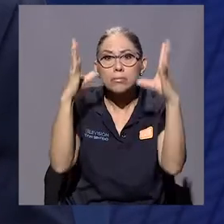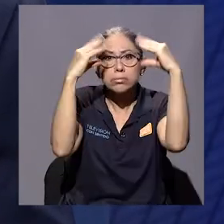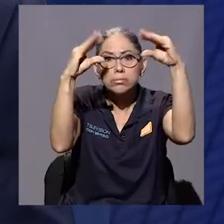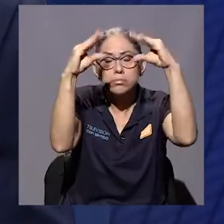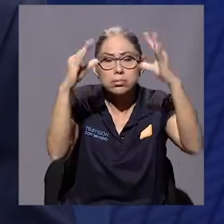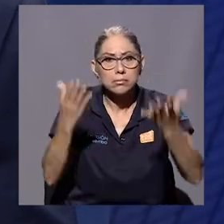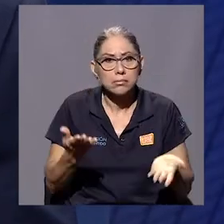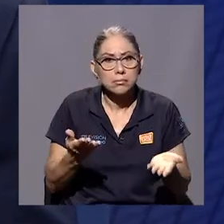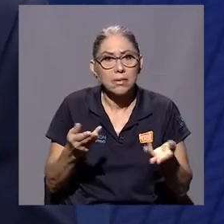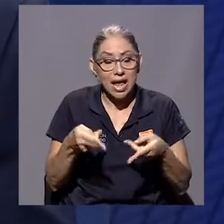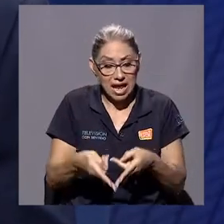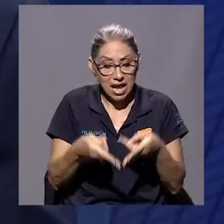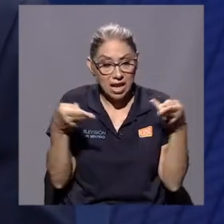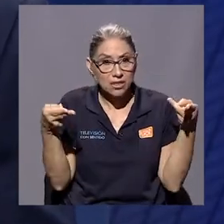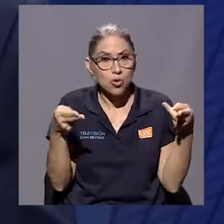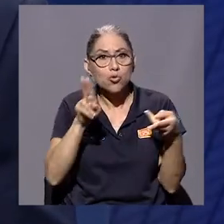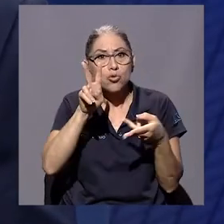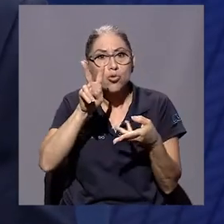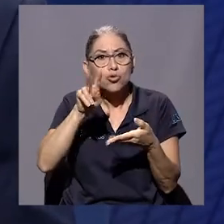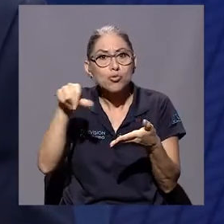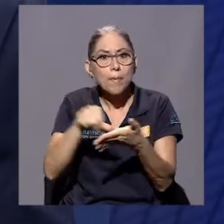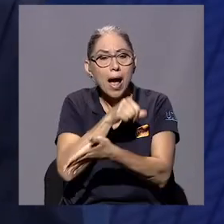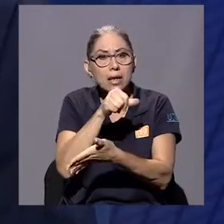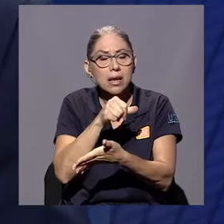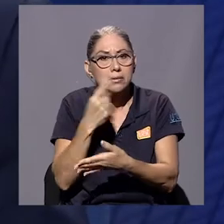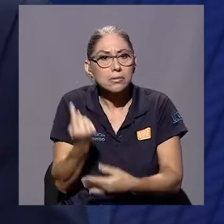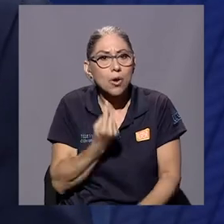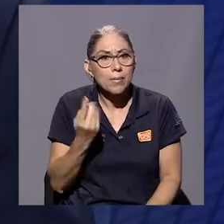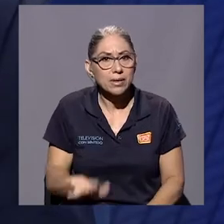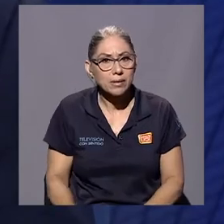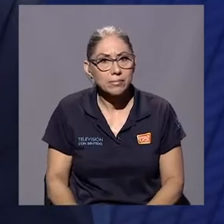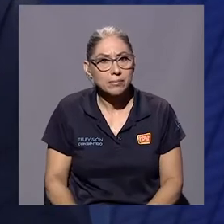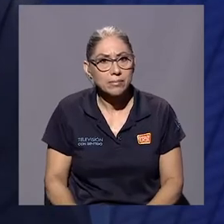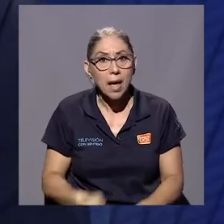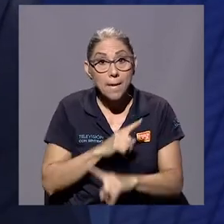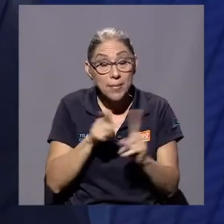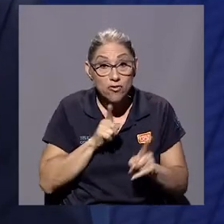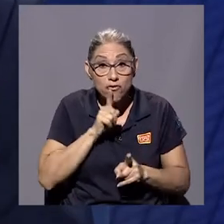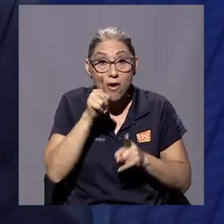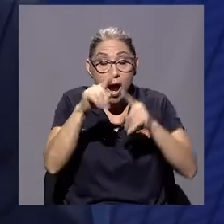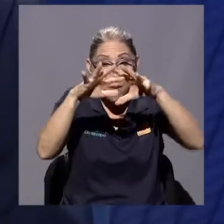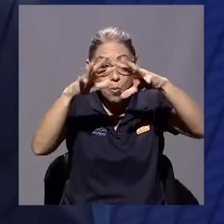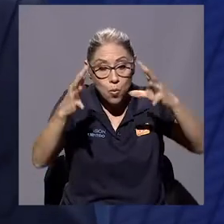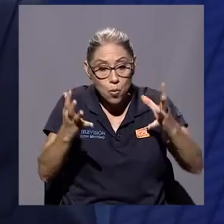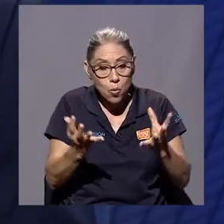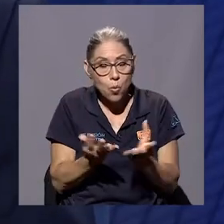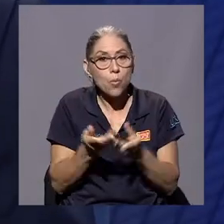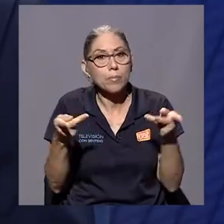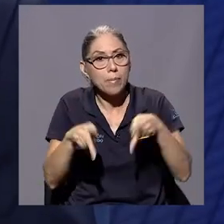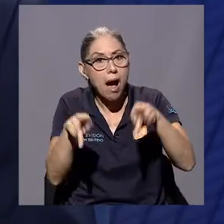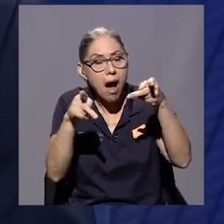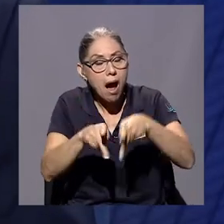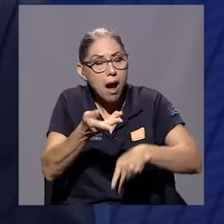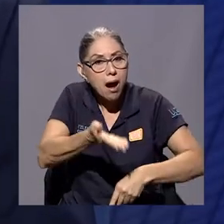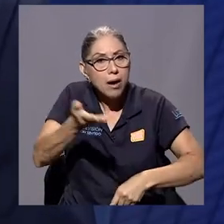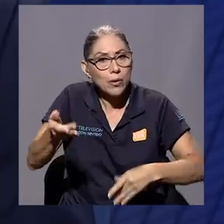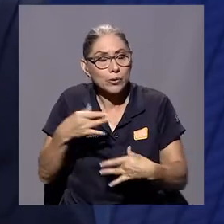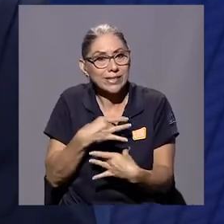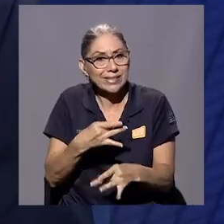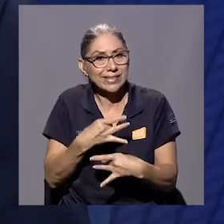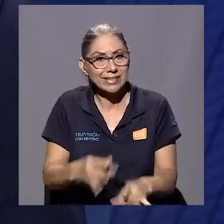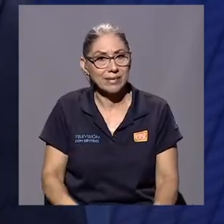Y en la nación, dos páginas únicamente. Y en el mundo pasan cosas muy interesantes. Y uno está...